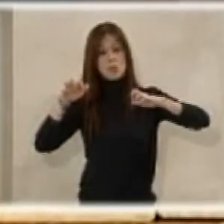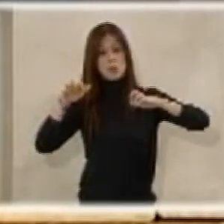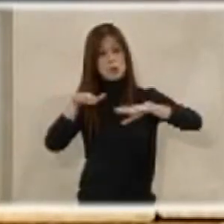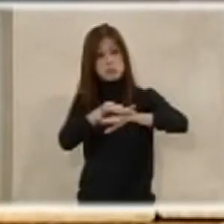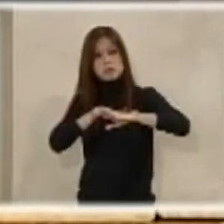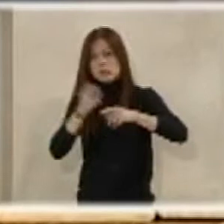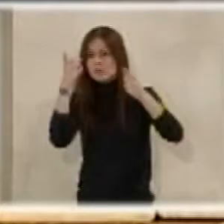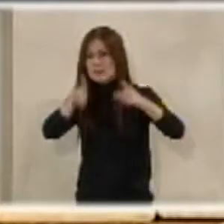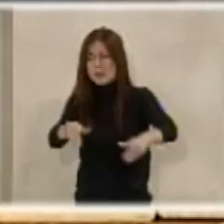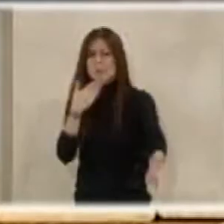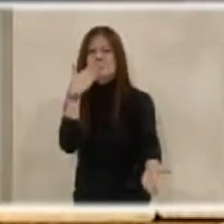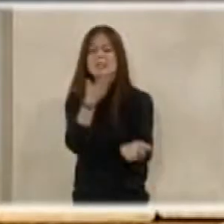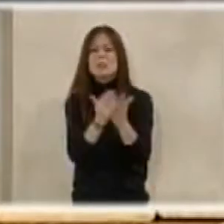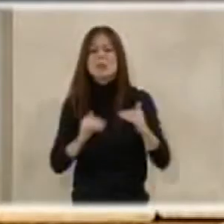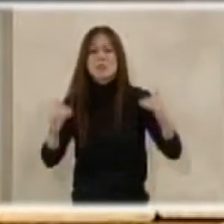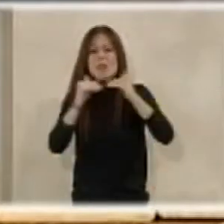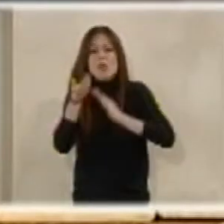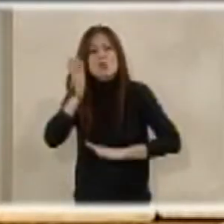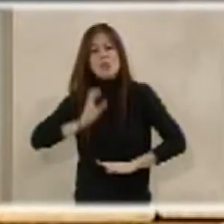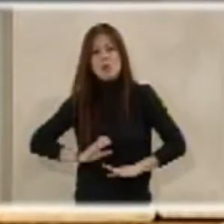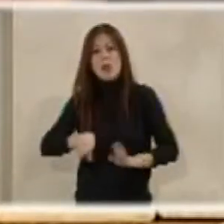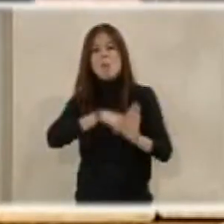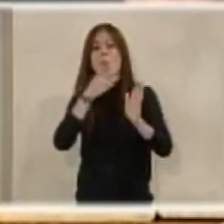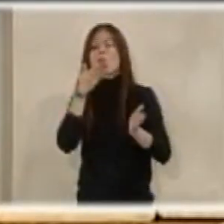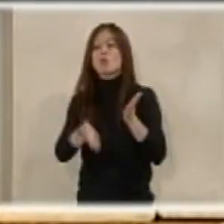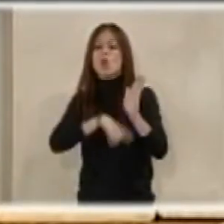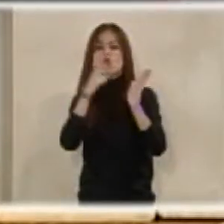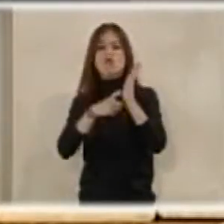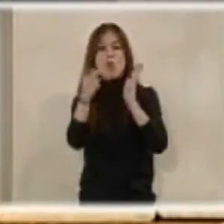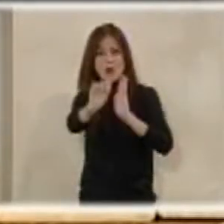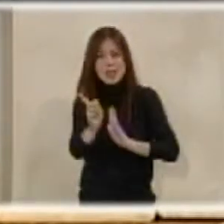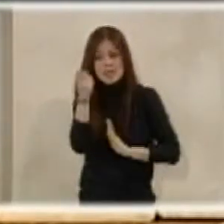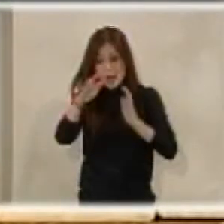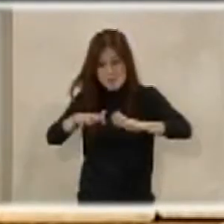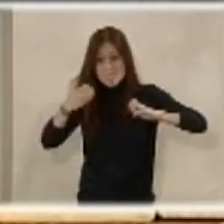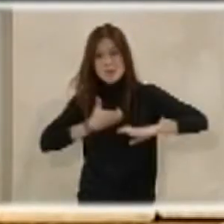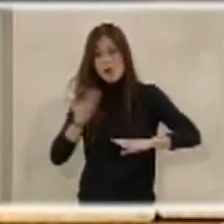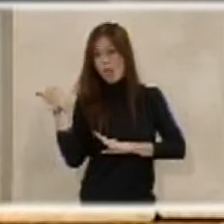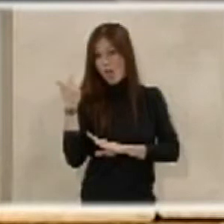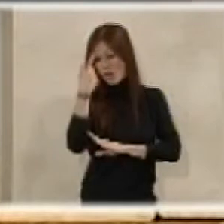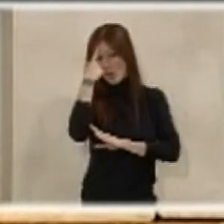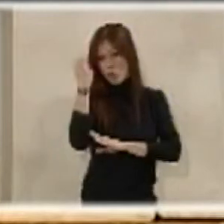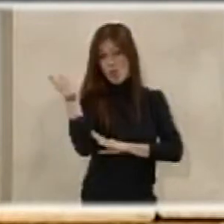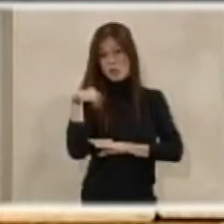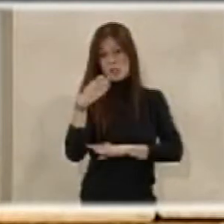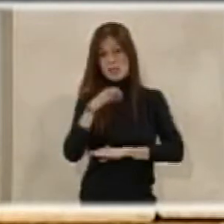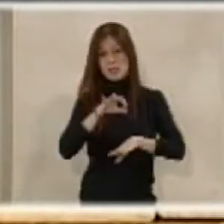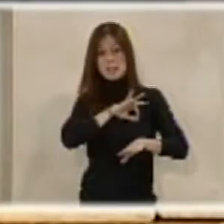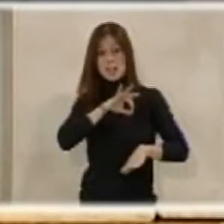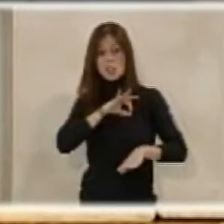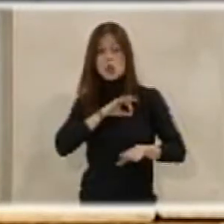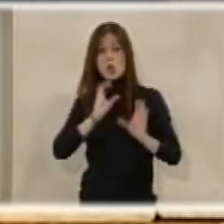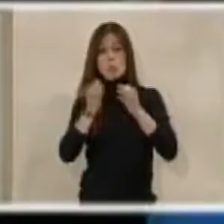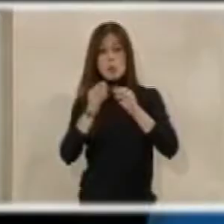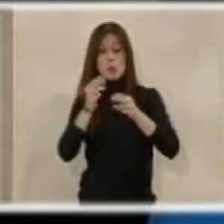exigimos también incluso la equiparación salarial con una proposición de la ley. Lo hicimos en este pleno y lo ha recordado el señor portavoz del Partido